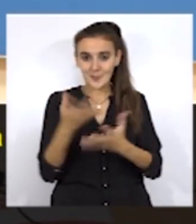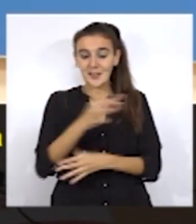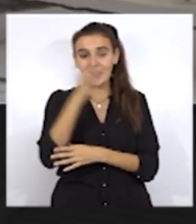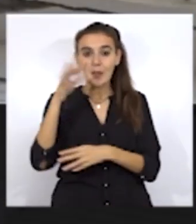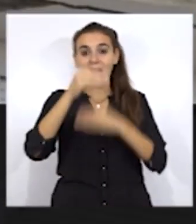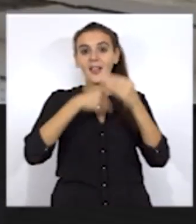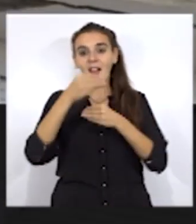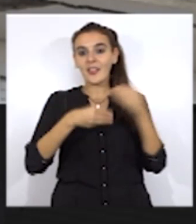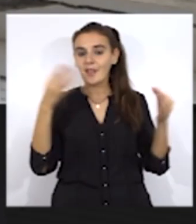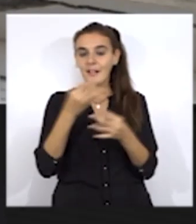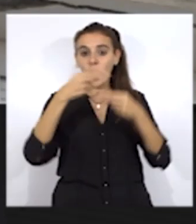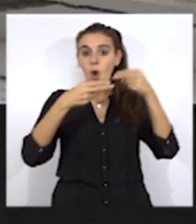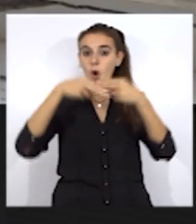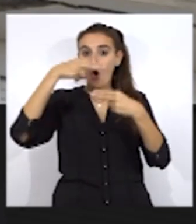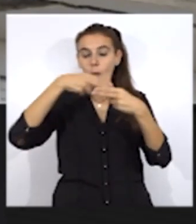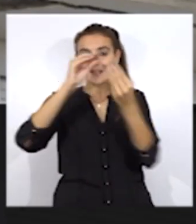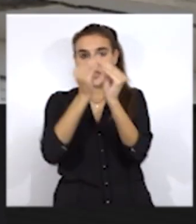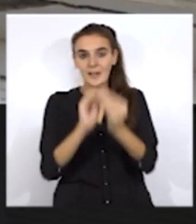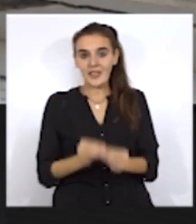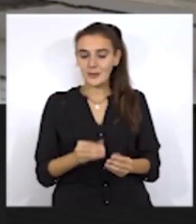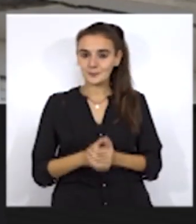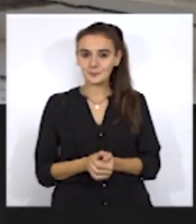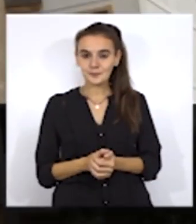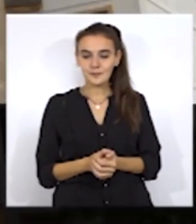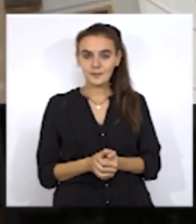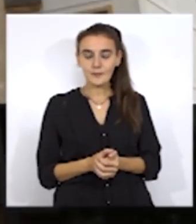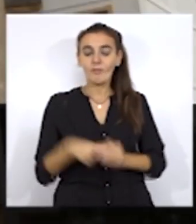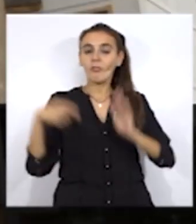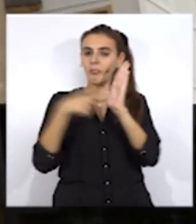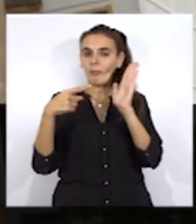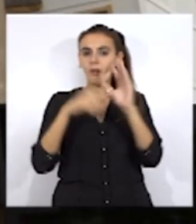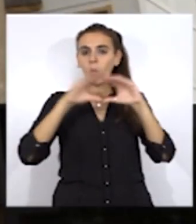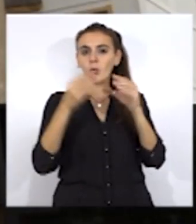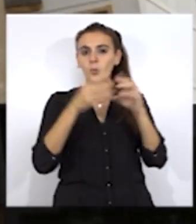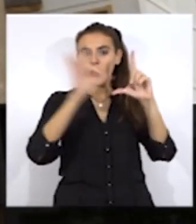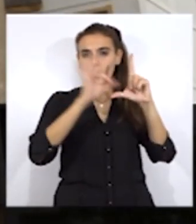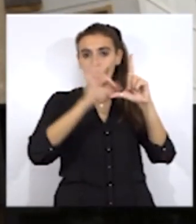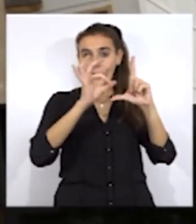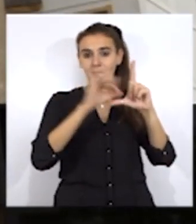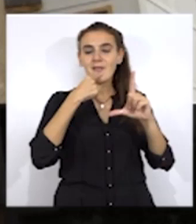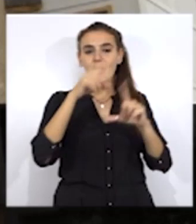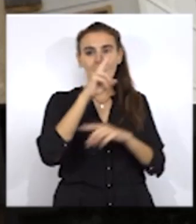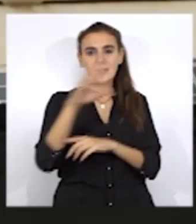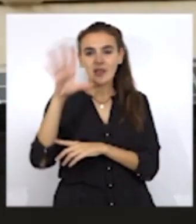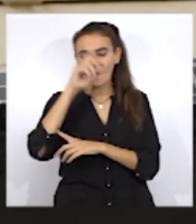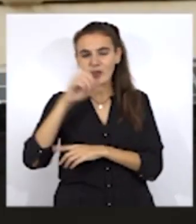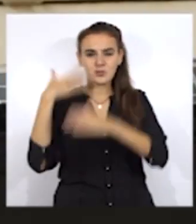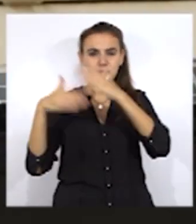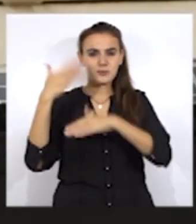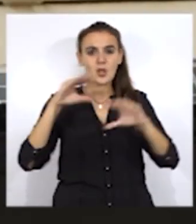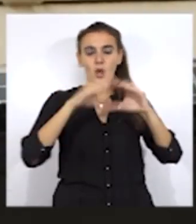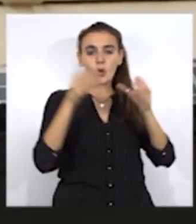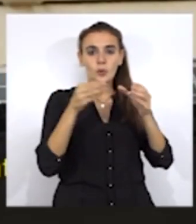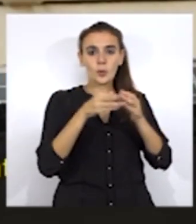reparación. Entre las consideraciones que pone Ciudadanos que en los 25 años de antigüedad de las viviendas de los grupos del Rocío nunca hubo